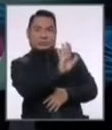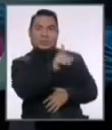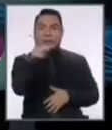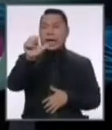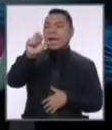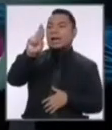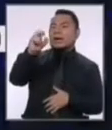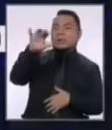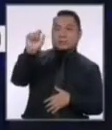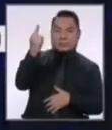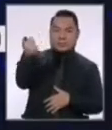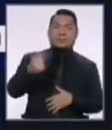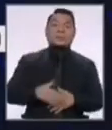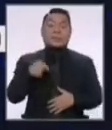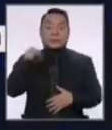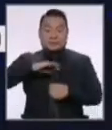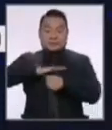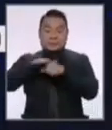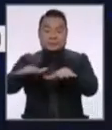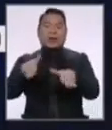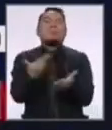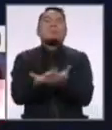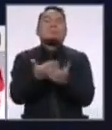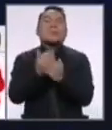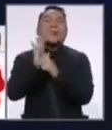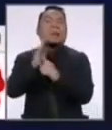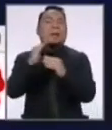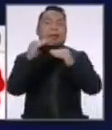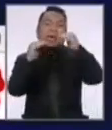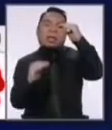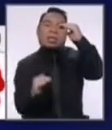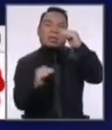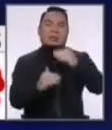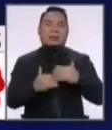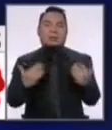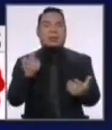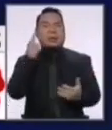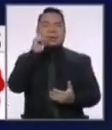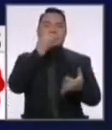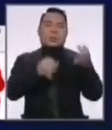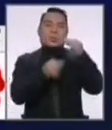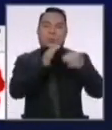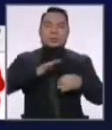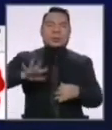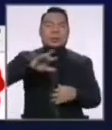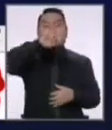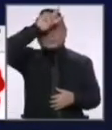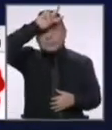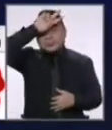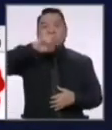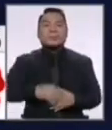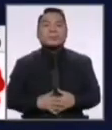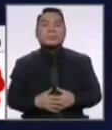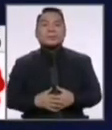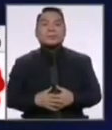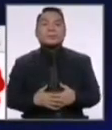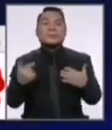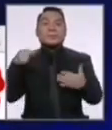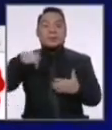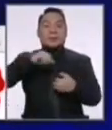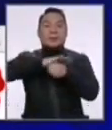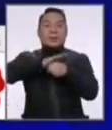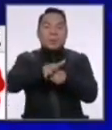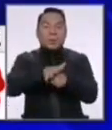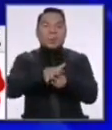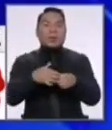Señora Arana. Esta pandemia ha demostrado las profundas desigualdades e injusticias que hay en nuestro país. El